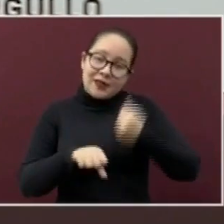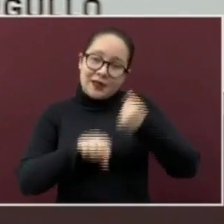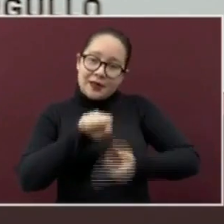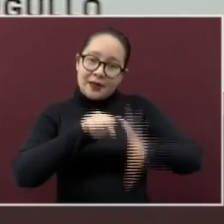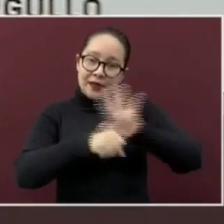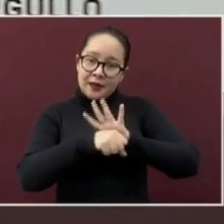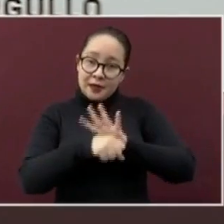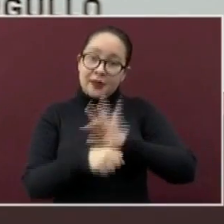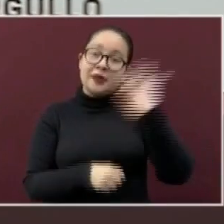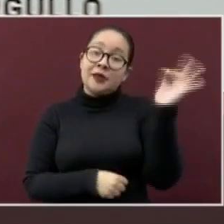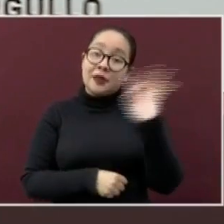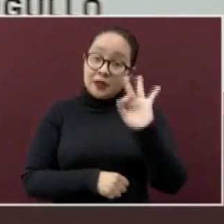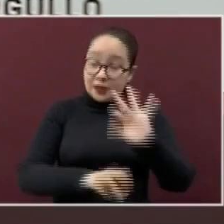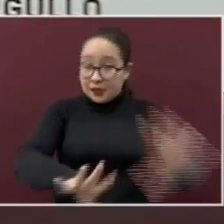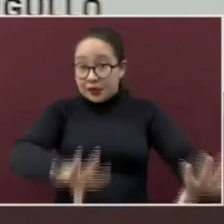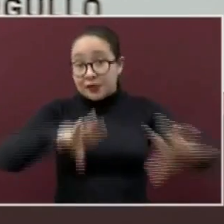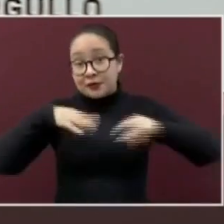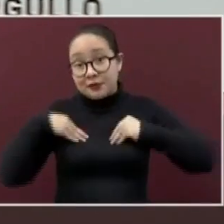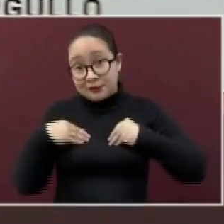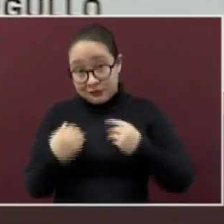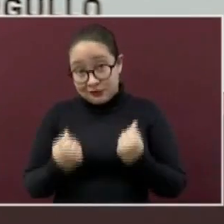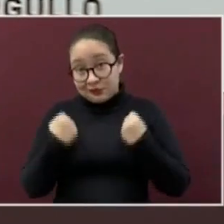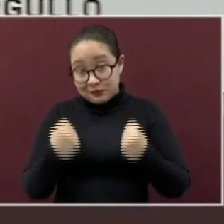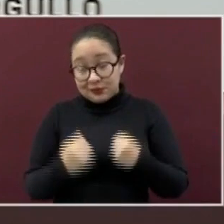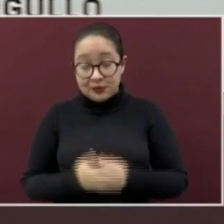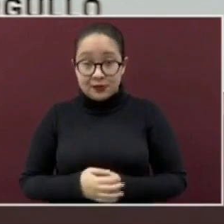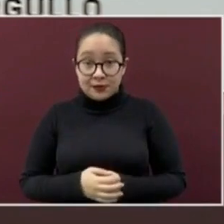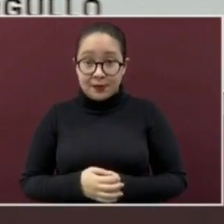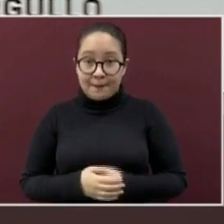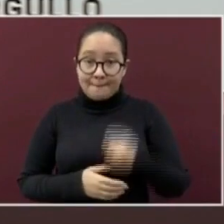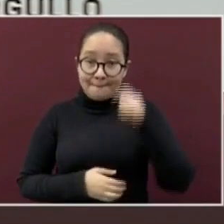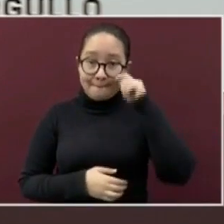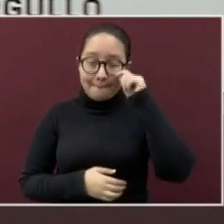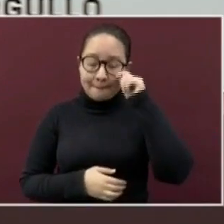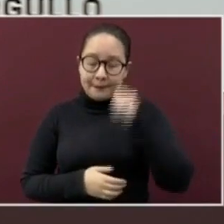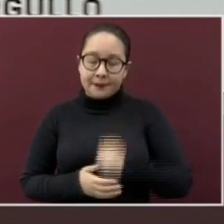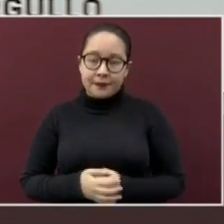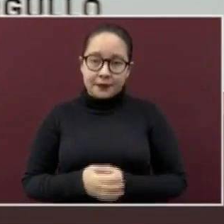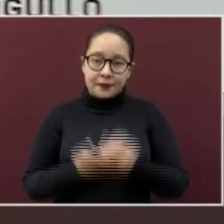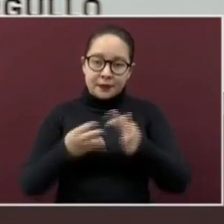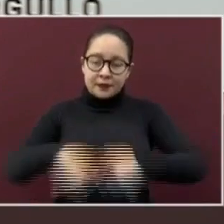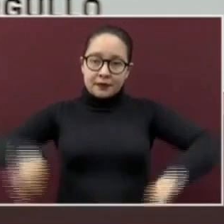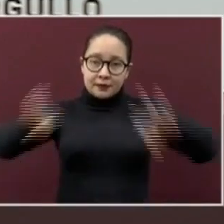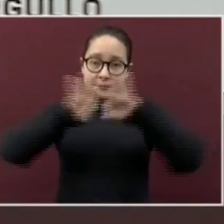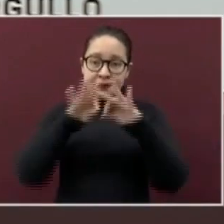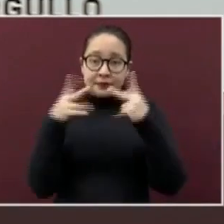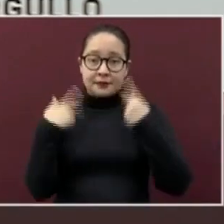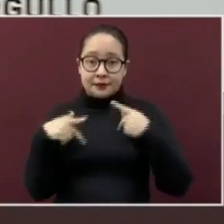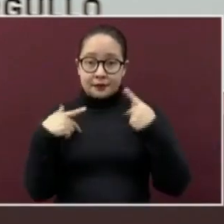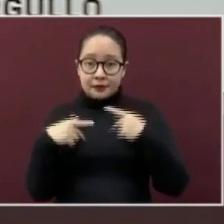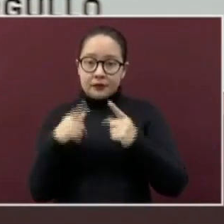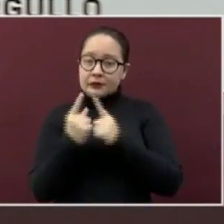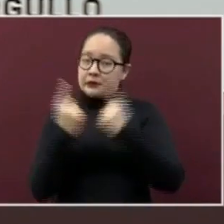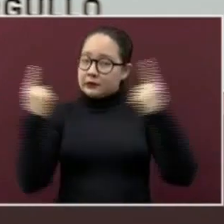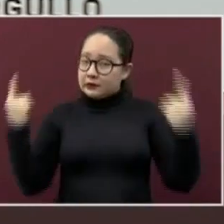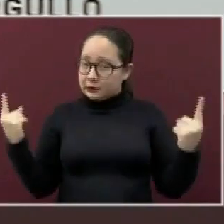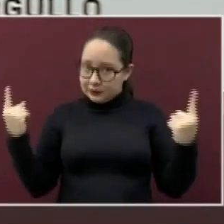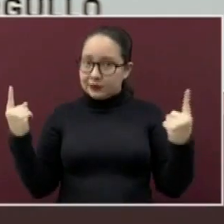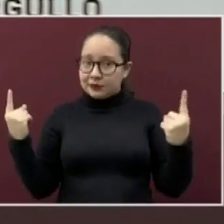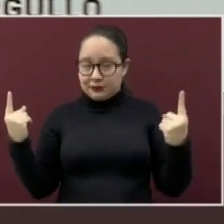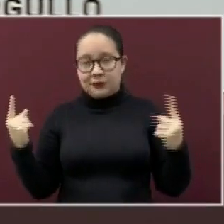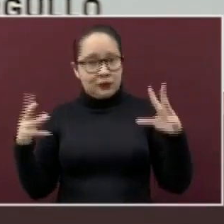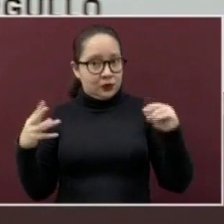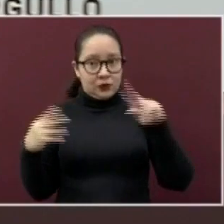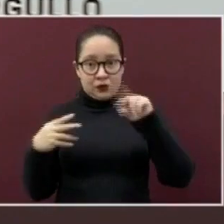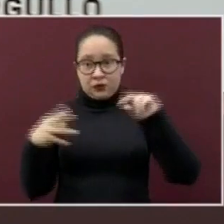alta probabilidad de contagio. Guardar sana distancia, mínimo metro y medio,